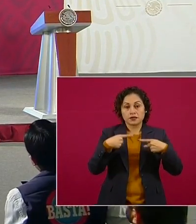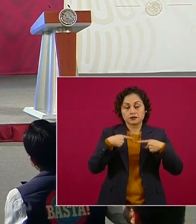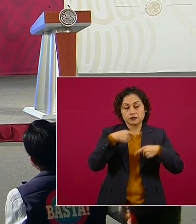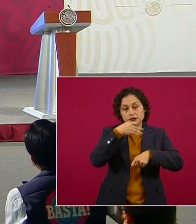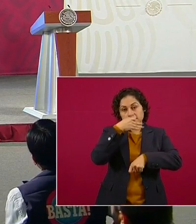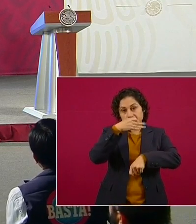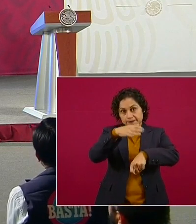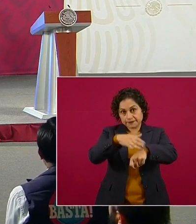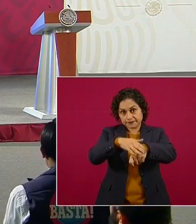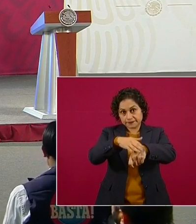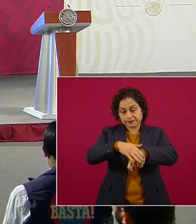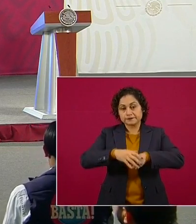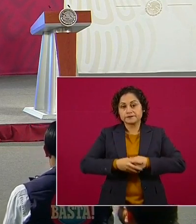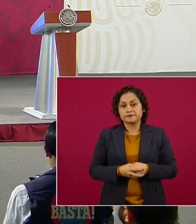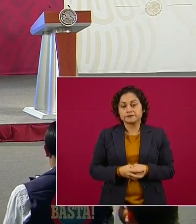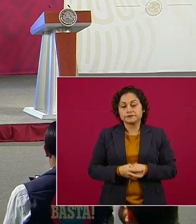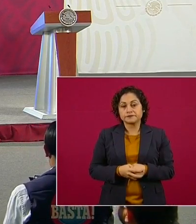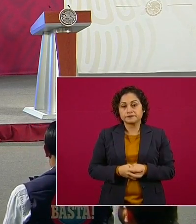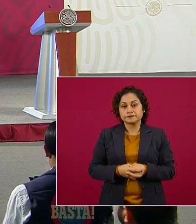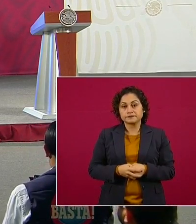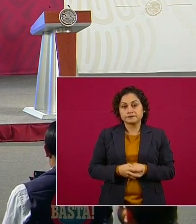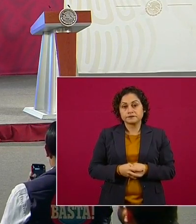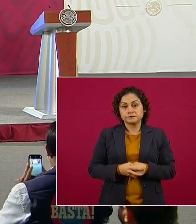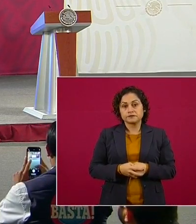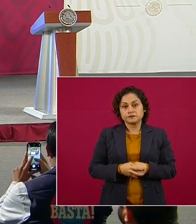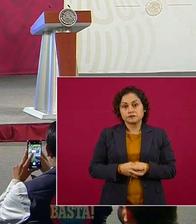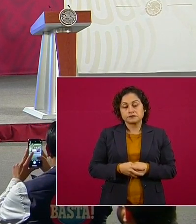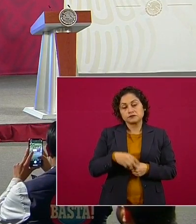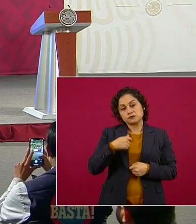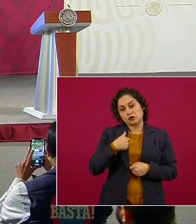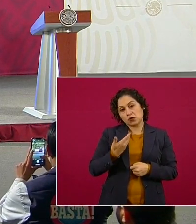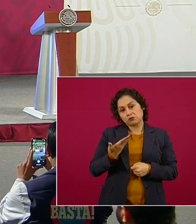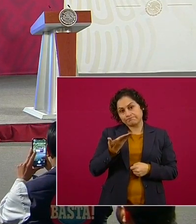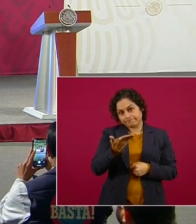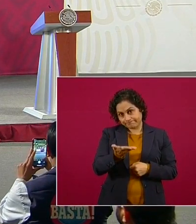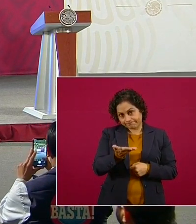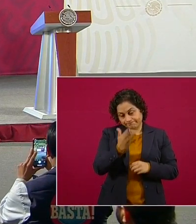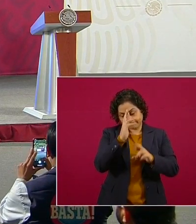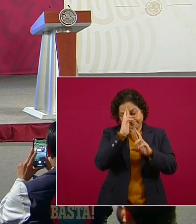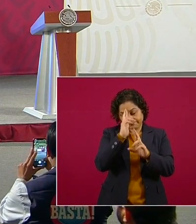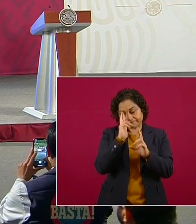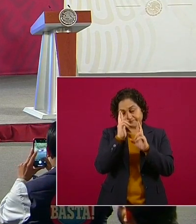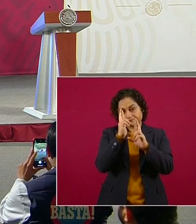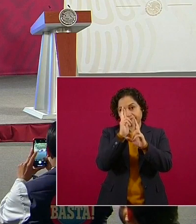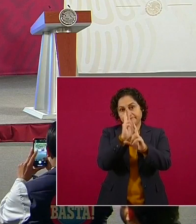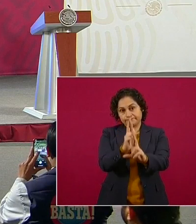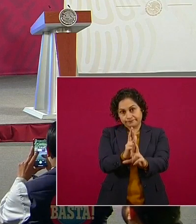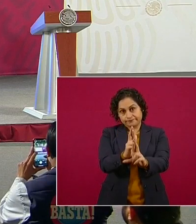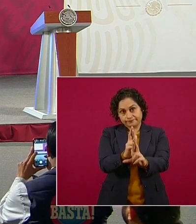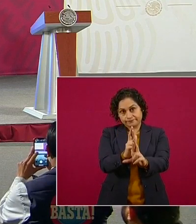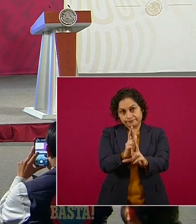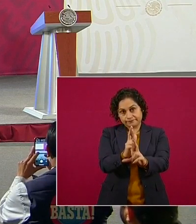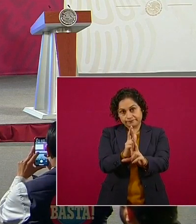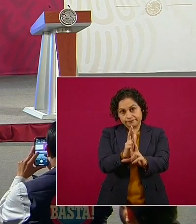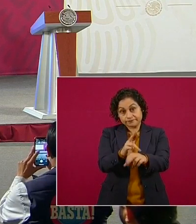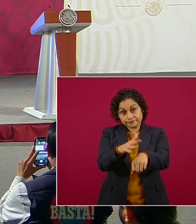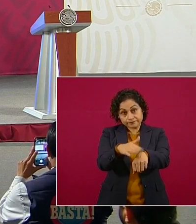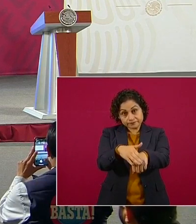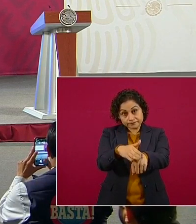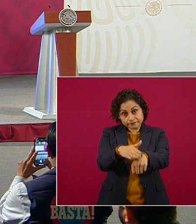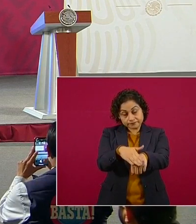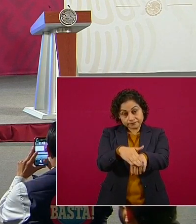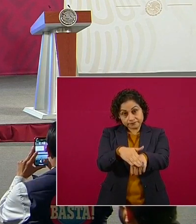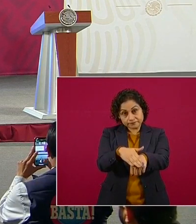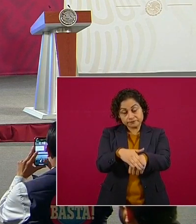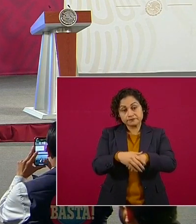Me dirijo a ustedes con todo respeto para invitarlos